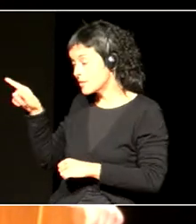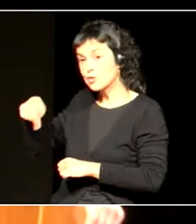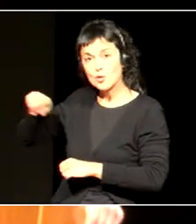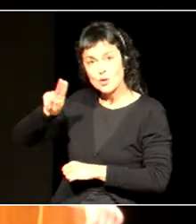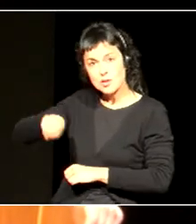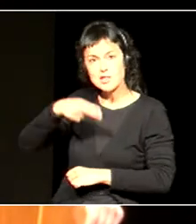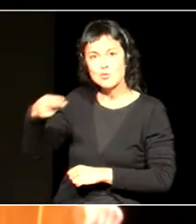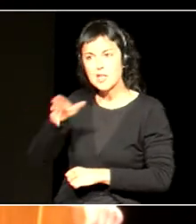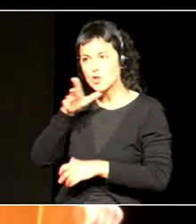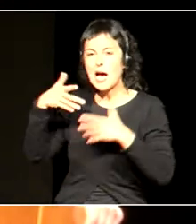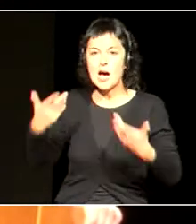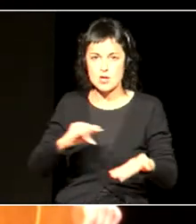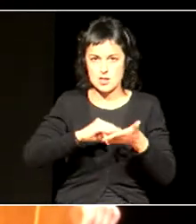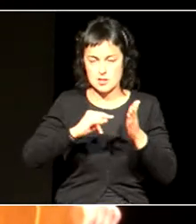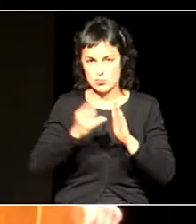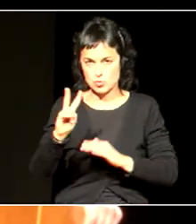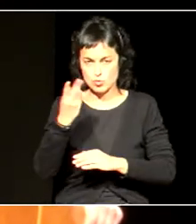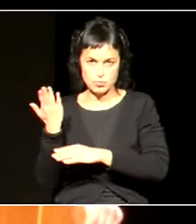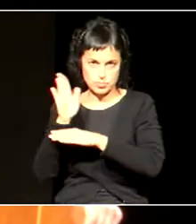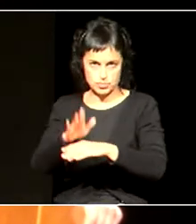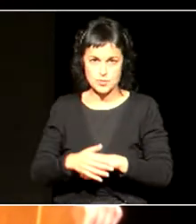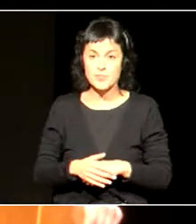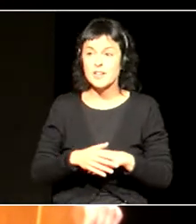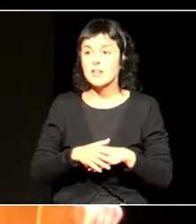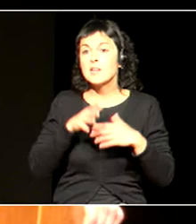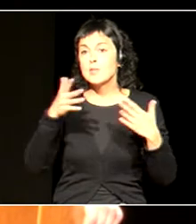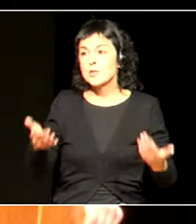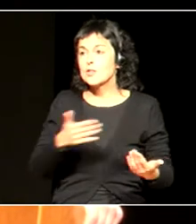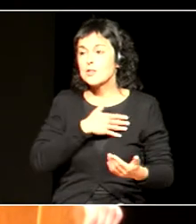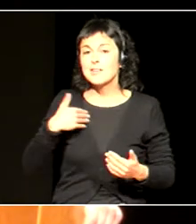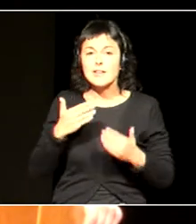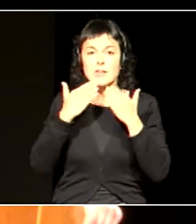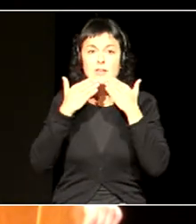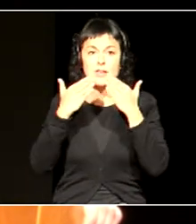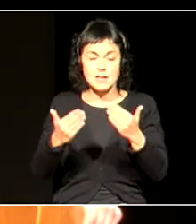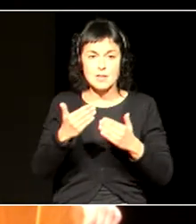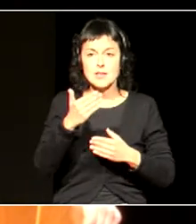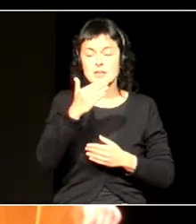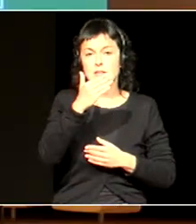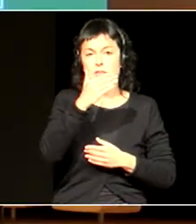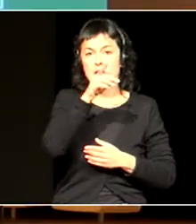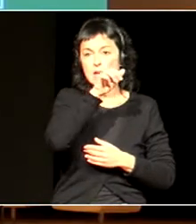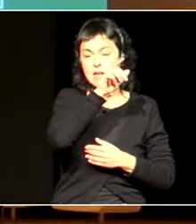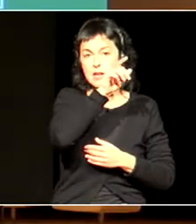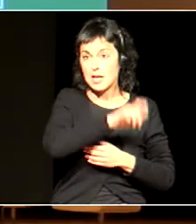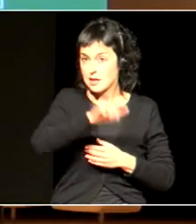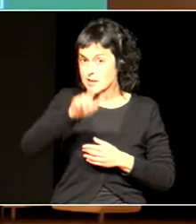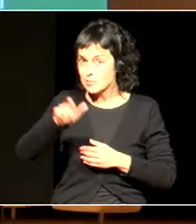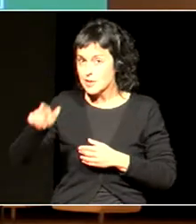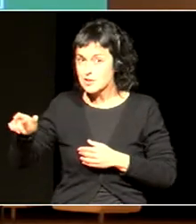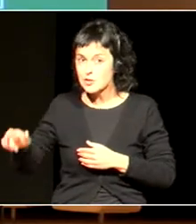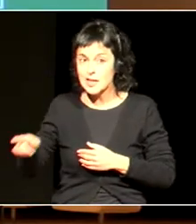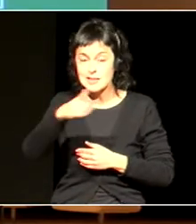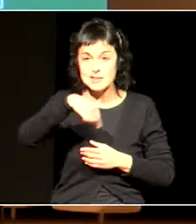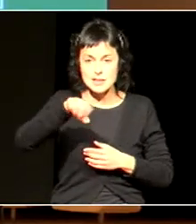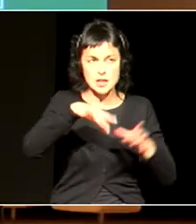eta zentzu horretan, eskerrak eman nahi dizkiet hau posible izatea lortu duten hainbat eta hainbat pertsonei eta